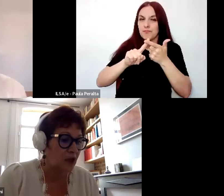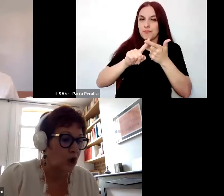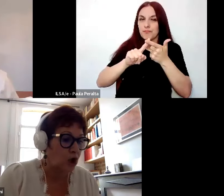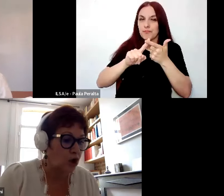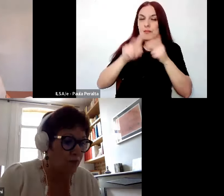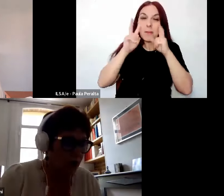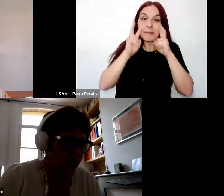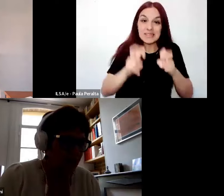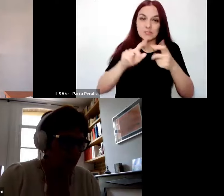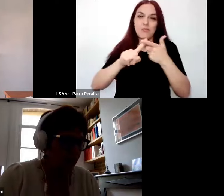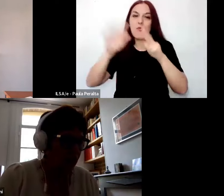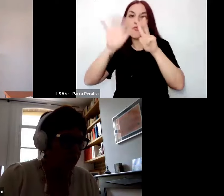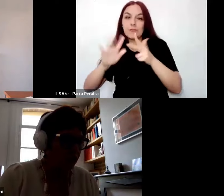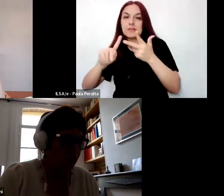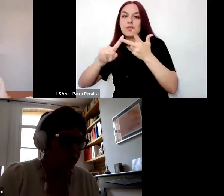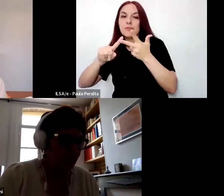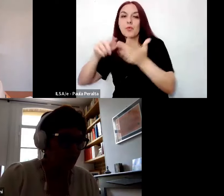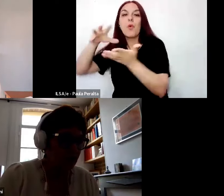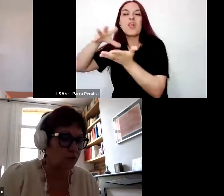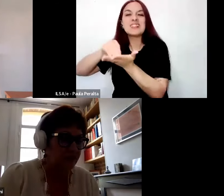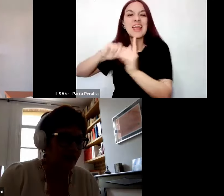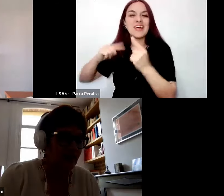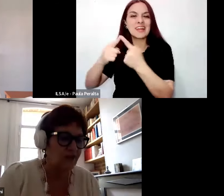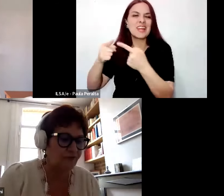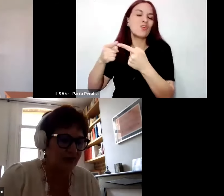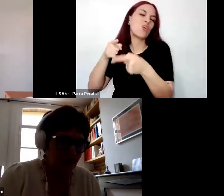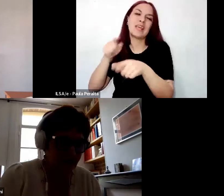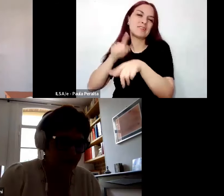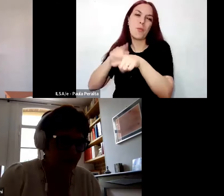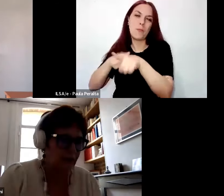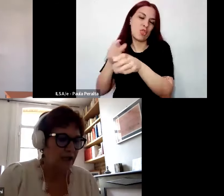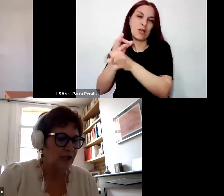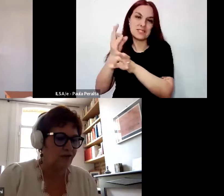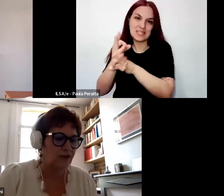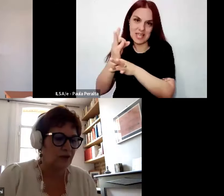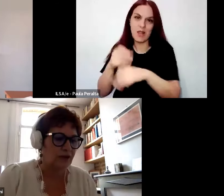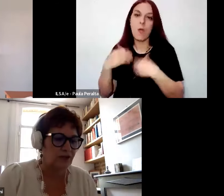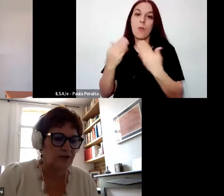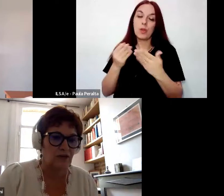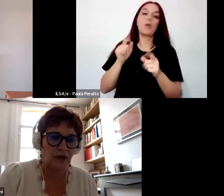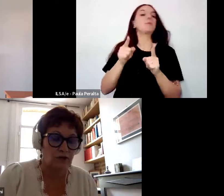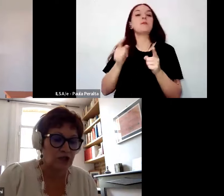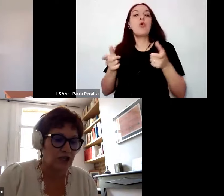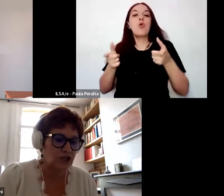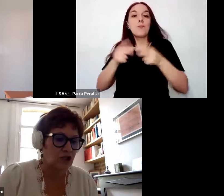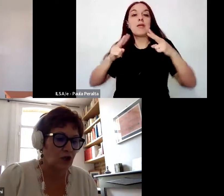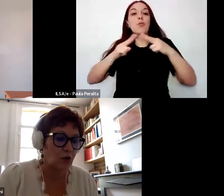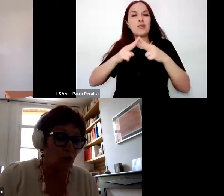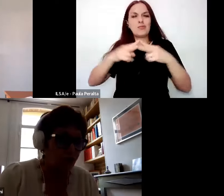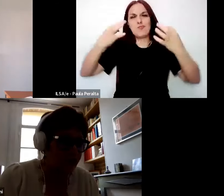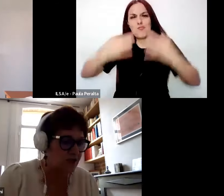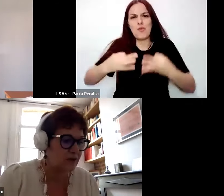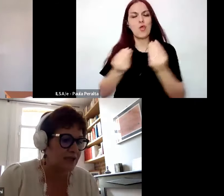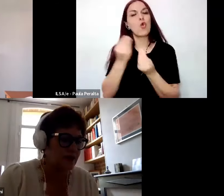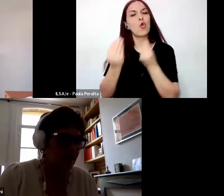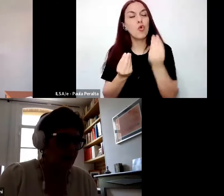terreno. ¿Cómo podemos hacer que este encuentro sea eficaz y hacer